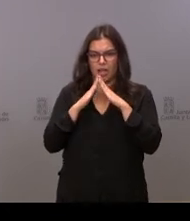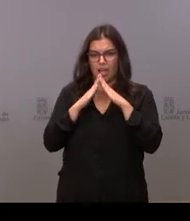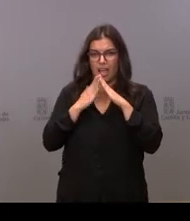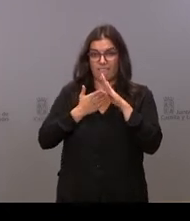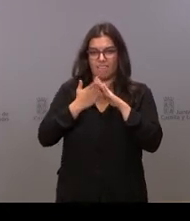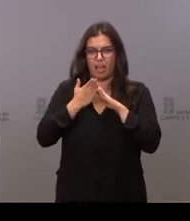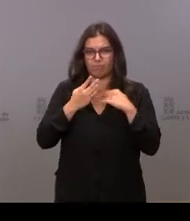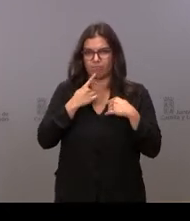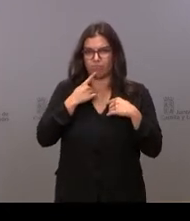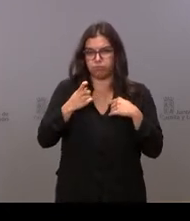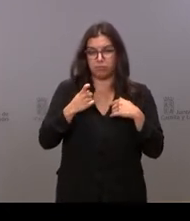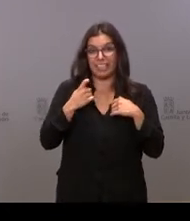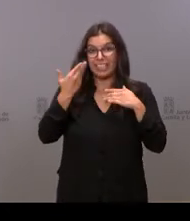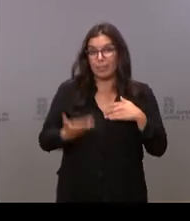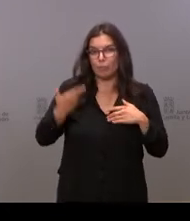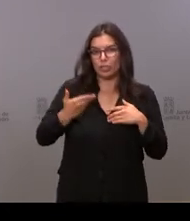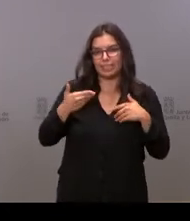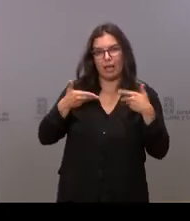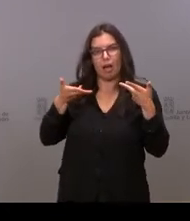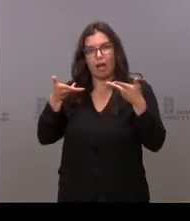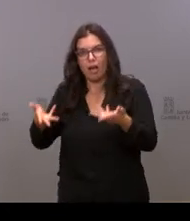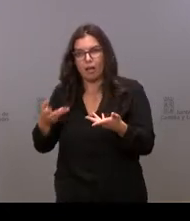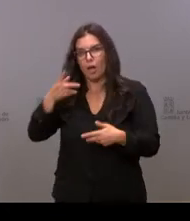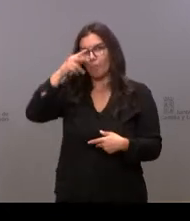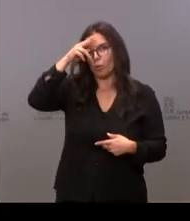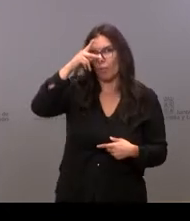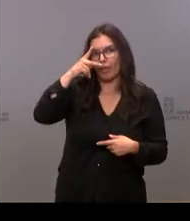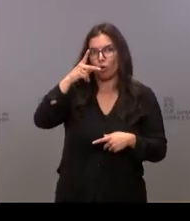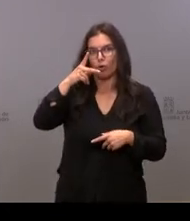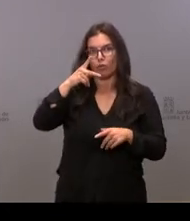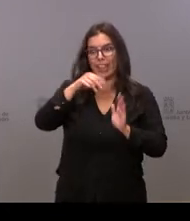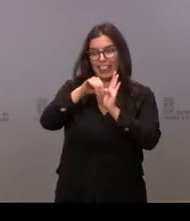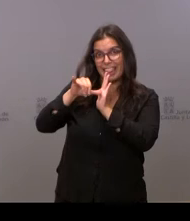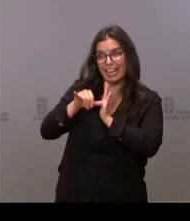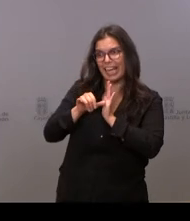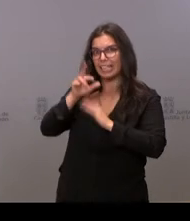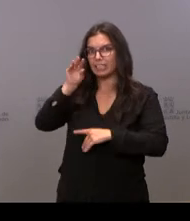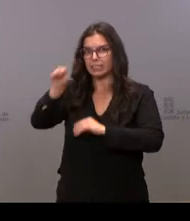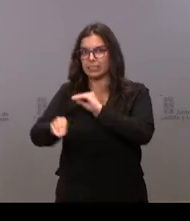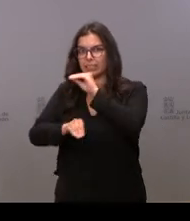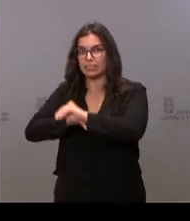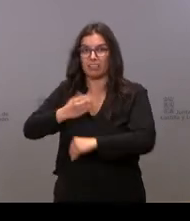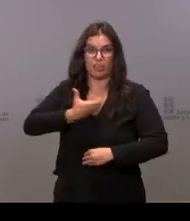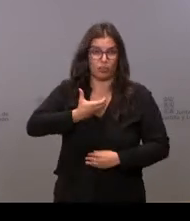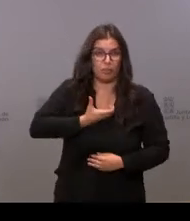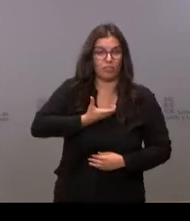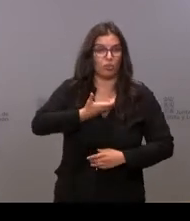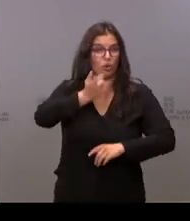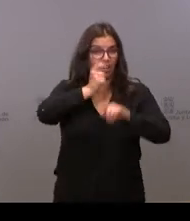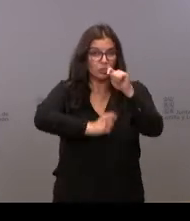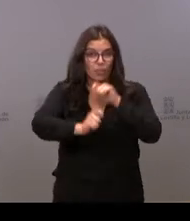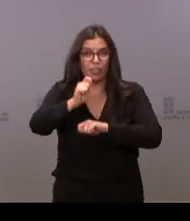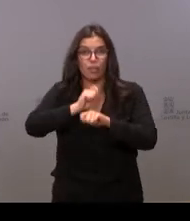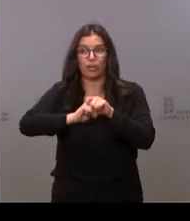atención. Haya una preocupación de quienes están en la primera línea. Los ayuntamientos, las asociaciones,